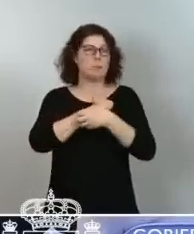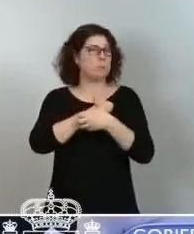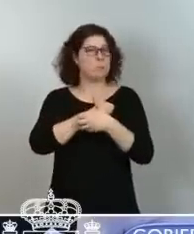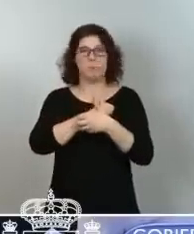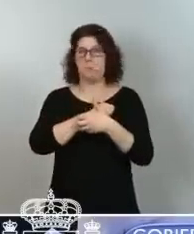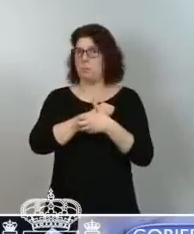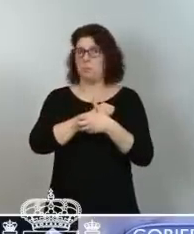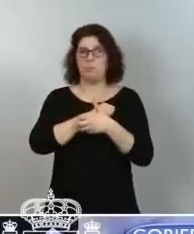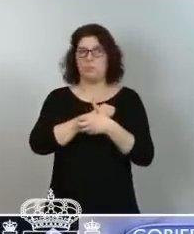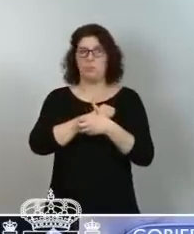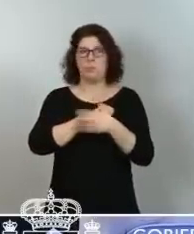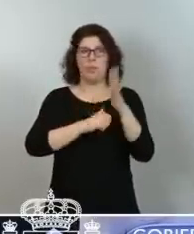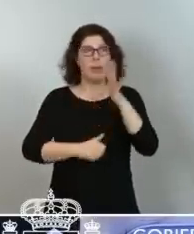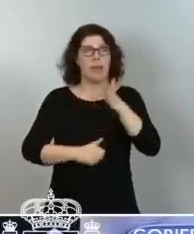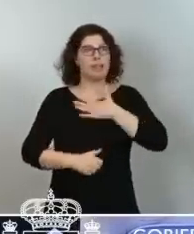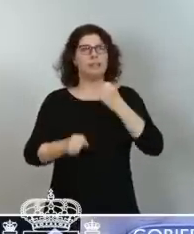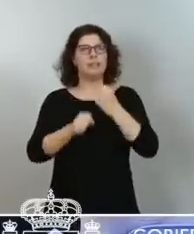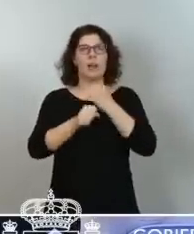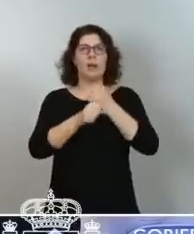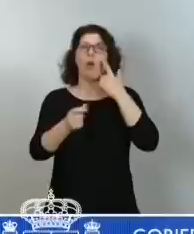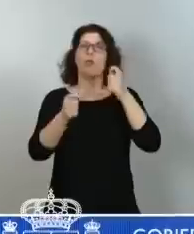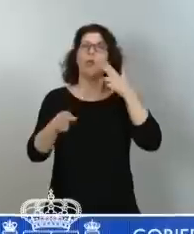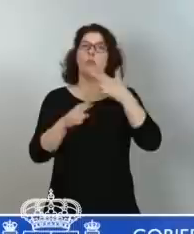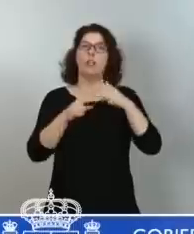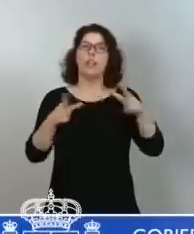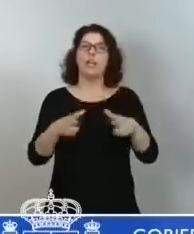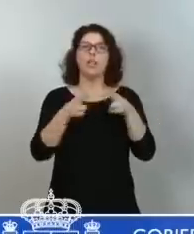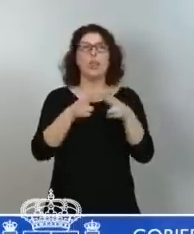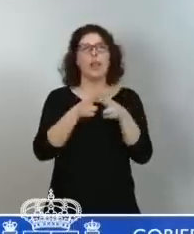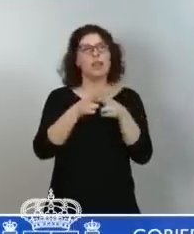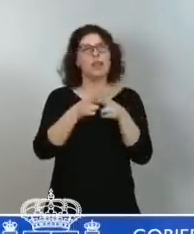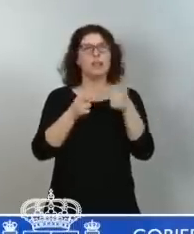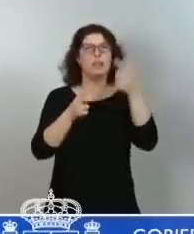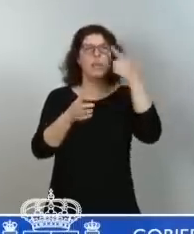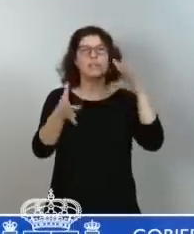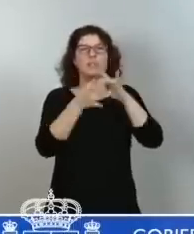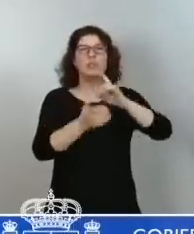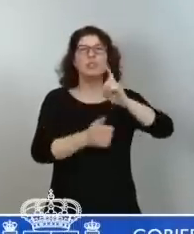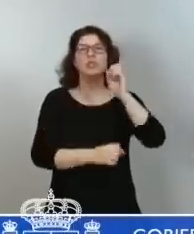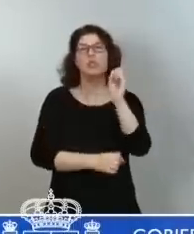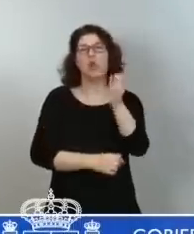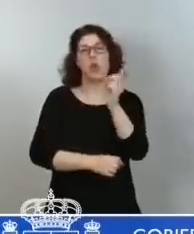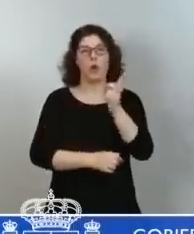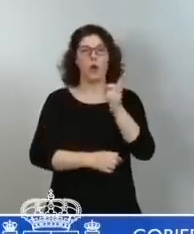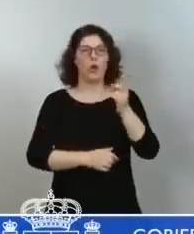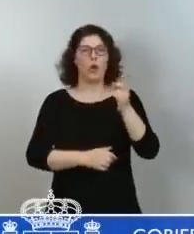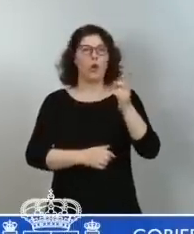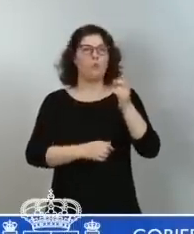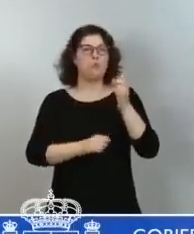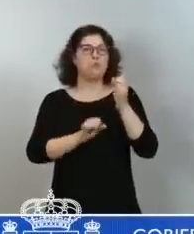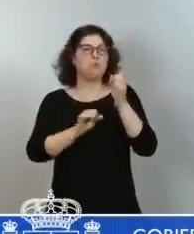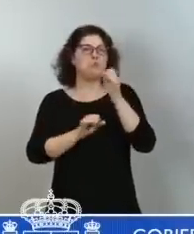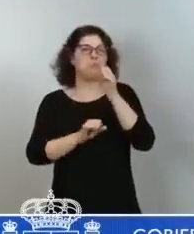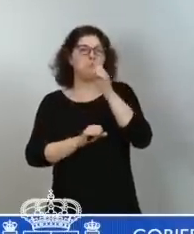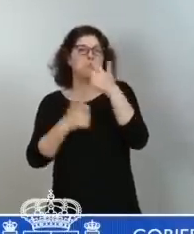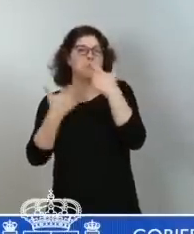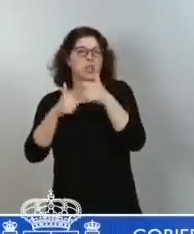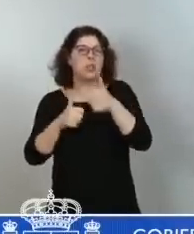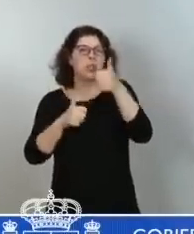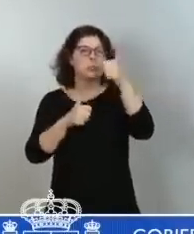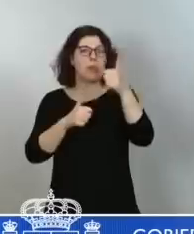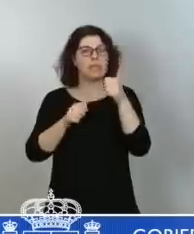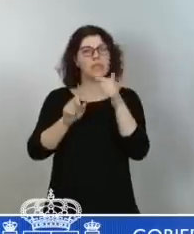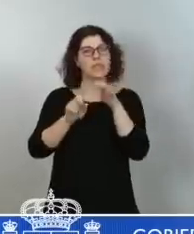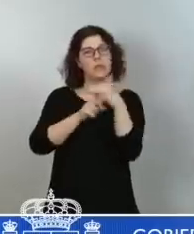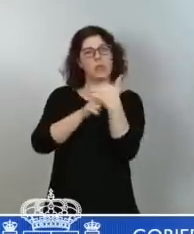coordinando la política social tuviera que ver en exclusiva con proteger a los sectores que se ven en una situación más difícil.